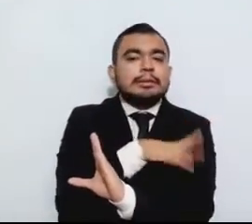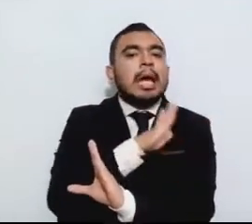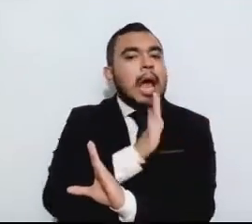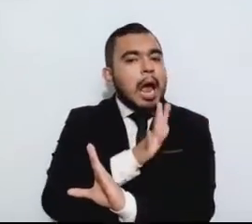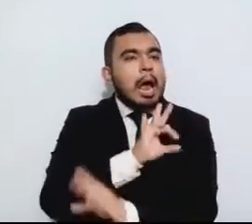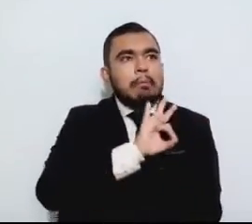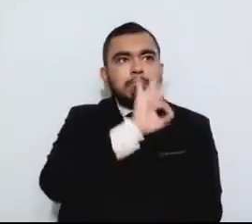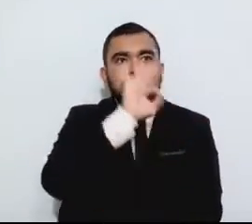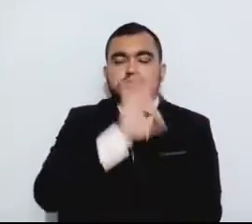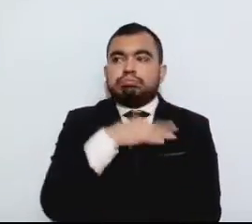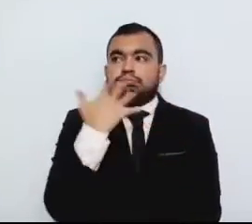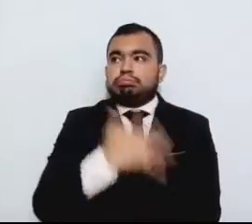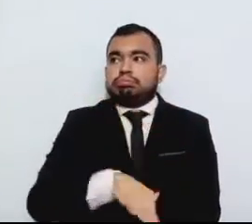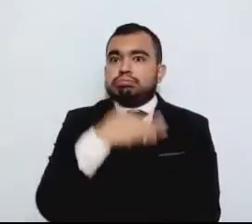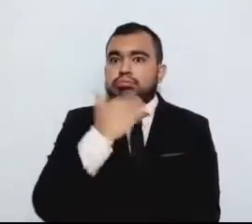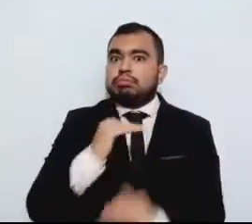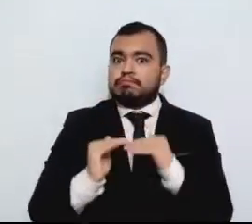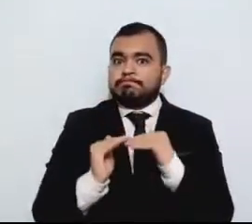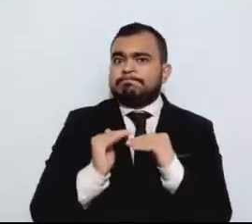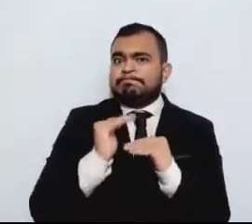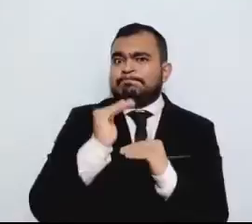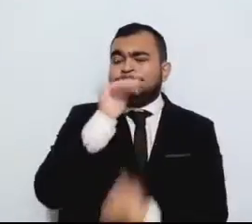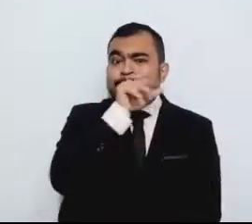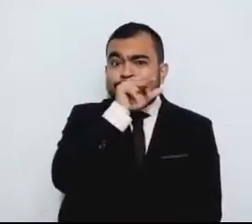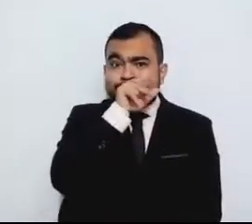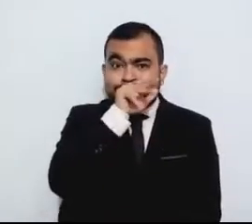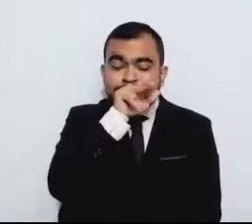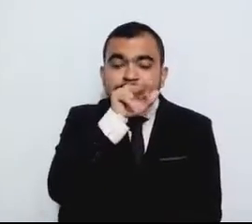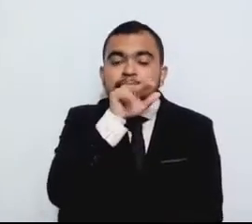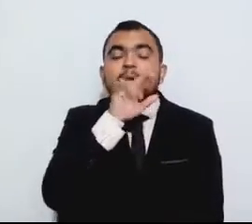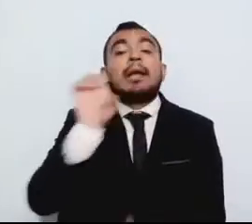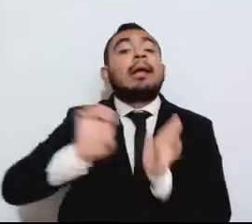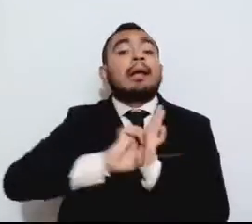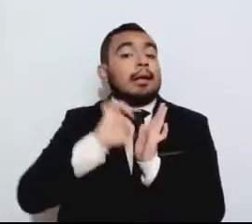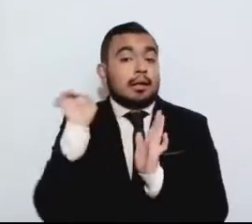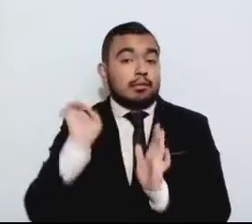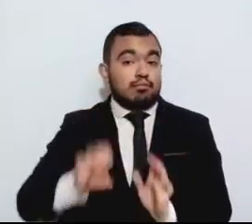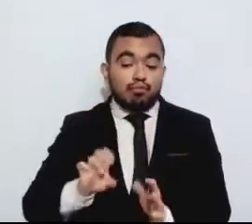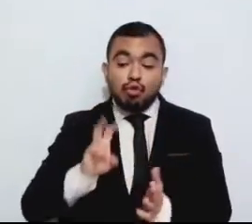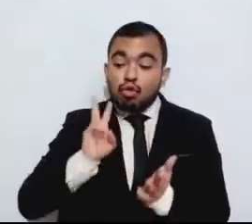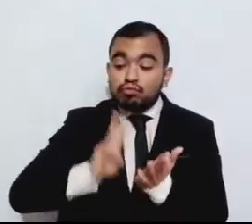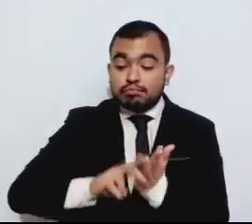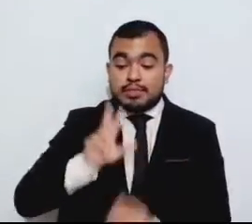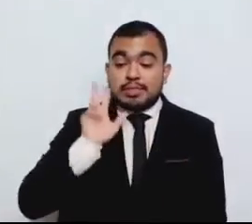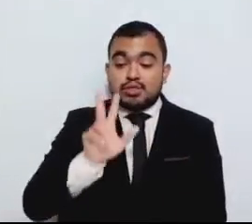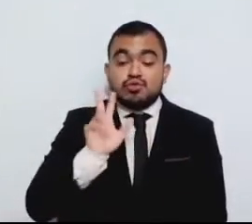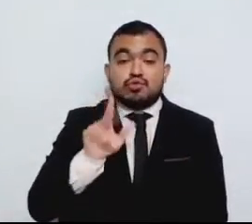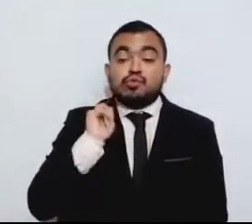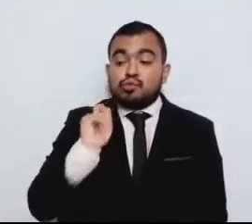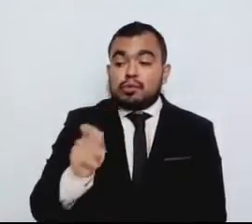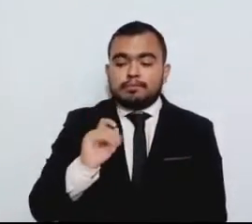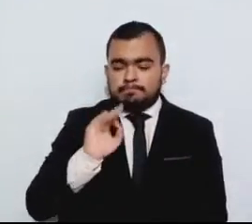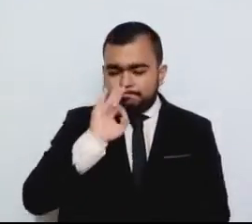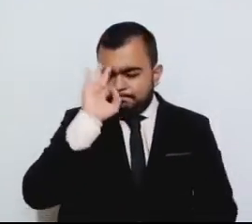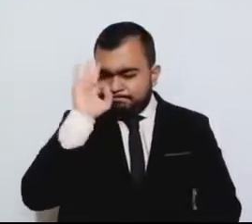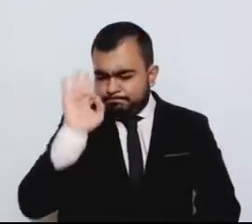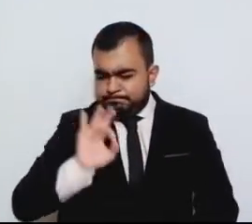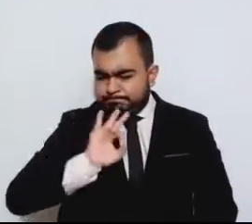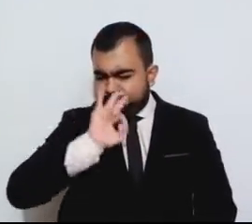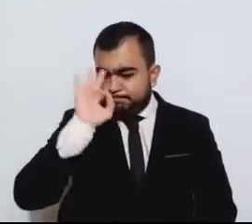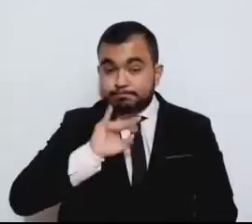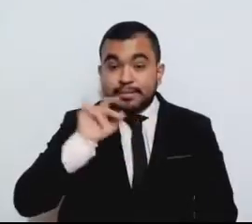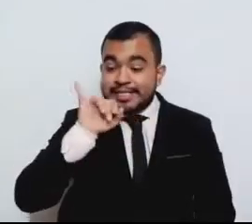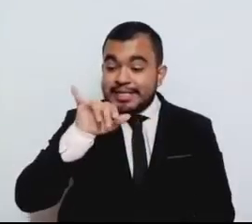alarmantemente altos. Por ejemplo, en 2018 las estadísticas de mortalidad del Inegi